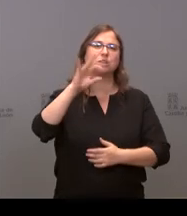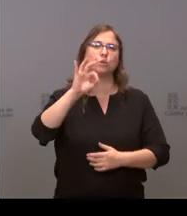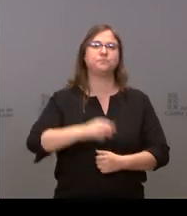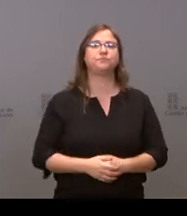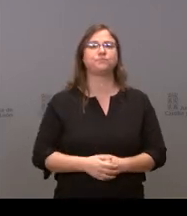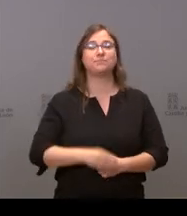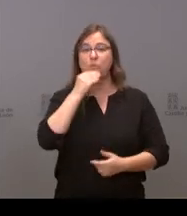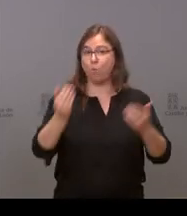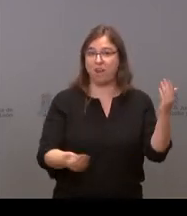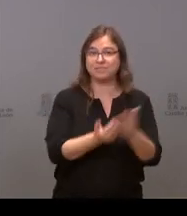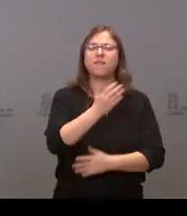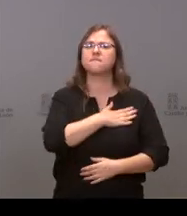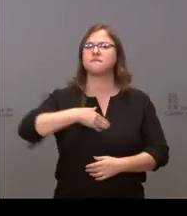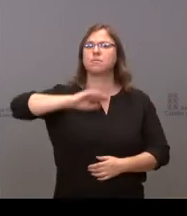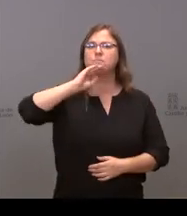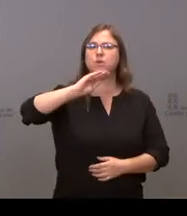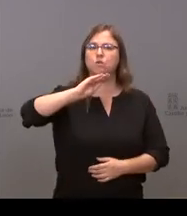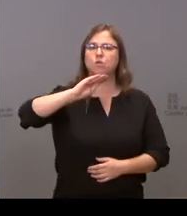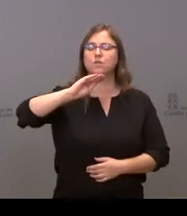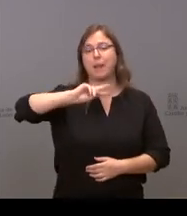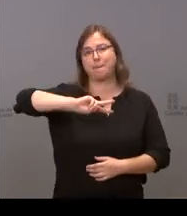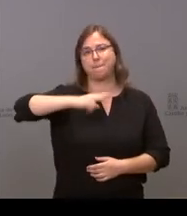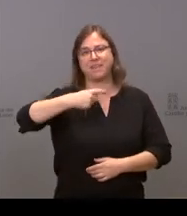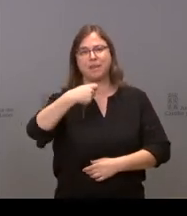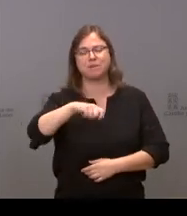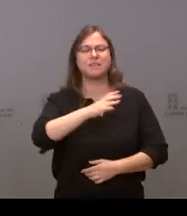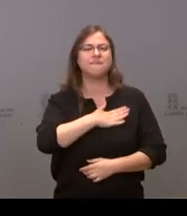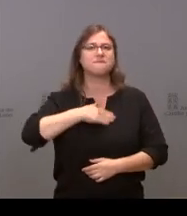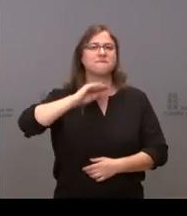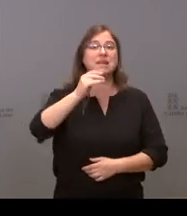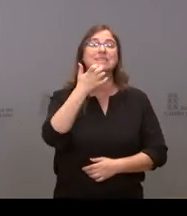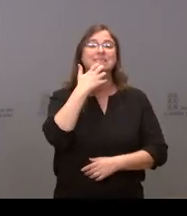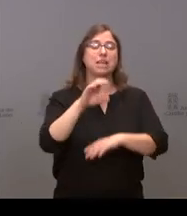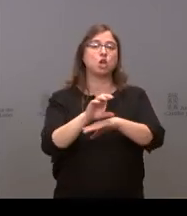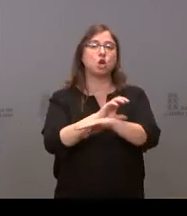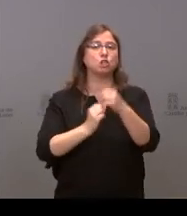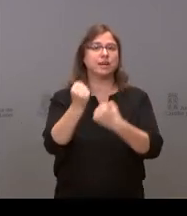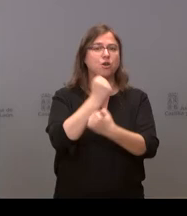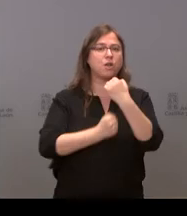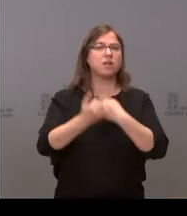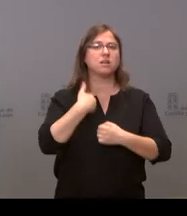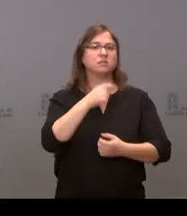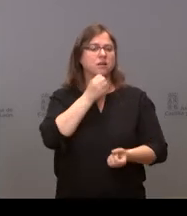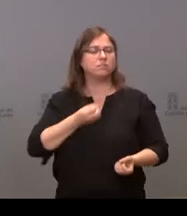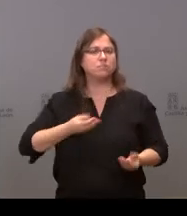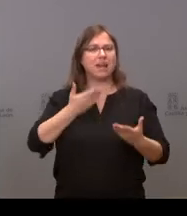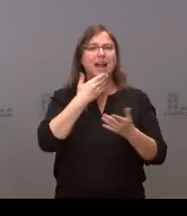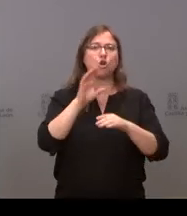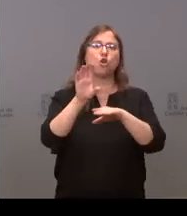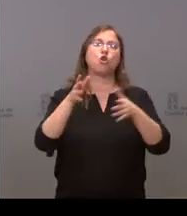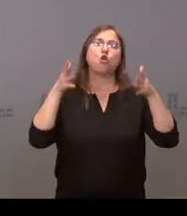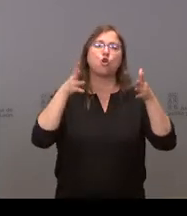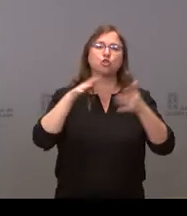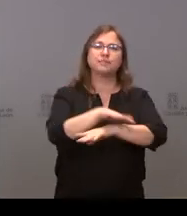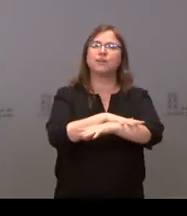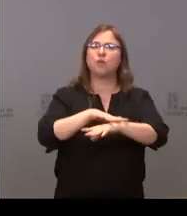Sí, muy buenas. Yo quería preguntarle al vicepresidente si el consejero de Economía ha dado parte en el Consejo de Gobierno de esa reunión que